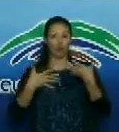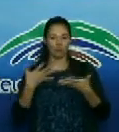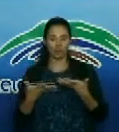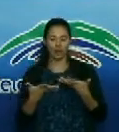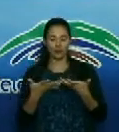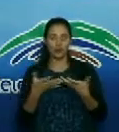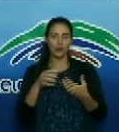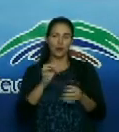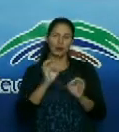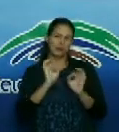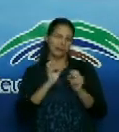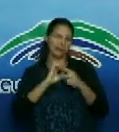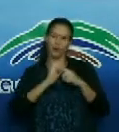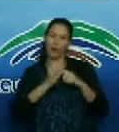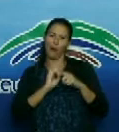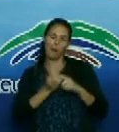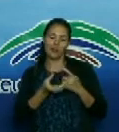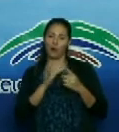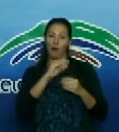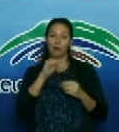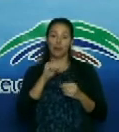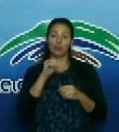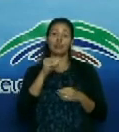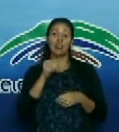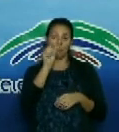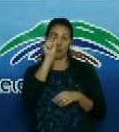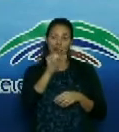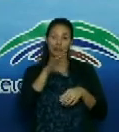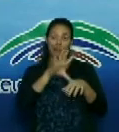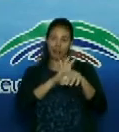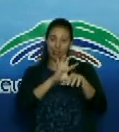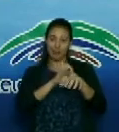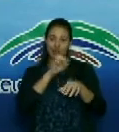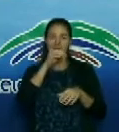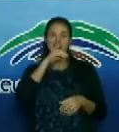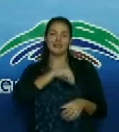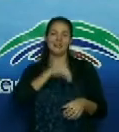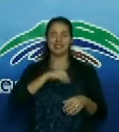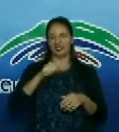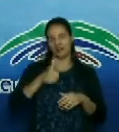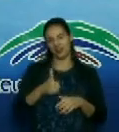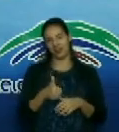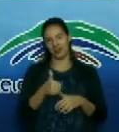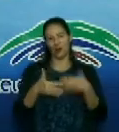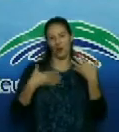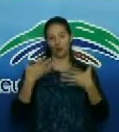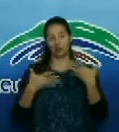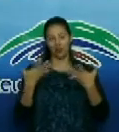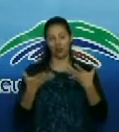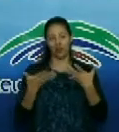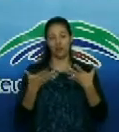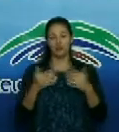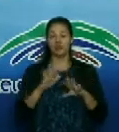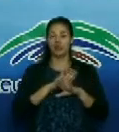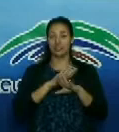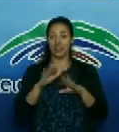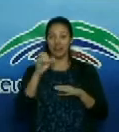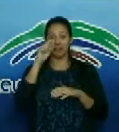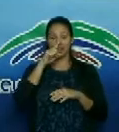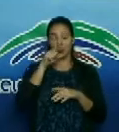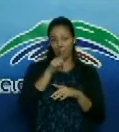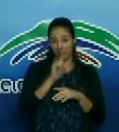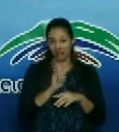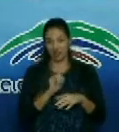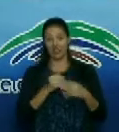usaba una jarana con ellos y eso también los alegraba mucho incluso el hecho de cuando ya nos retirábamos a los 16 días pues